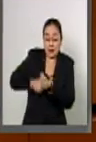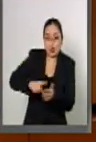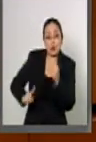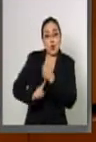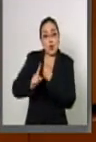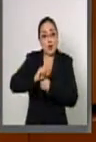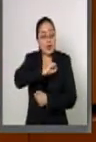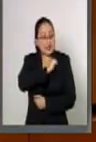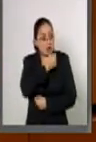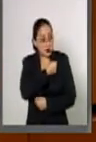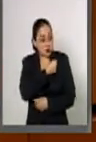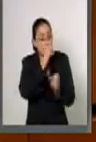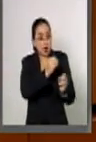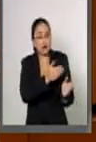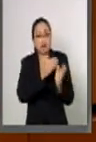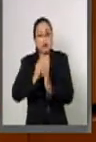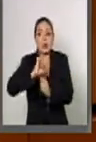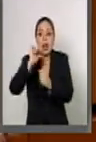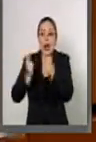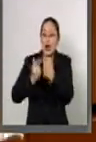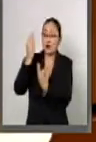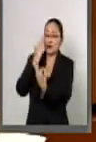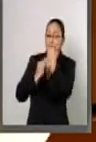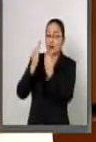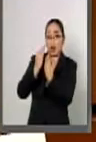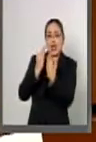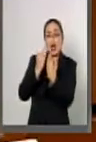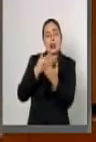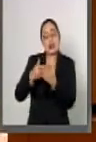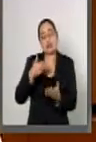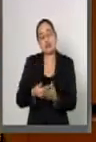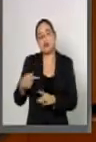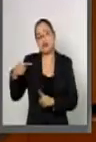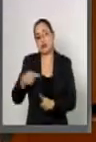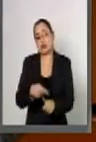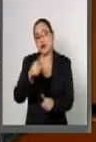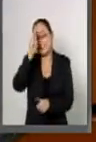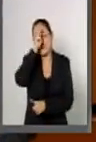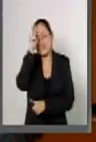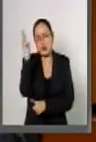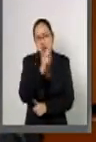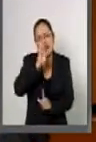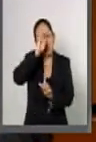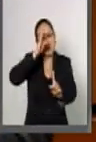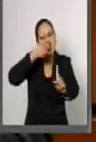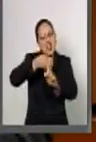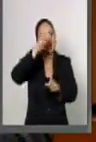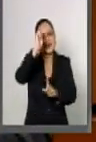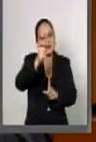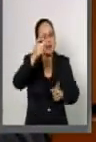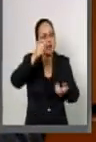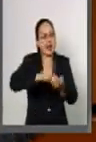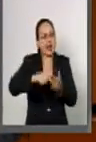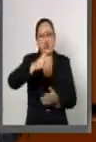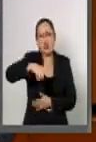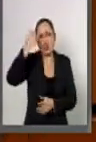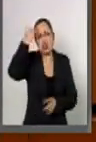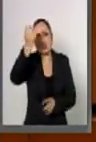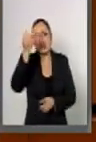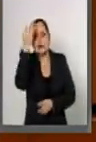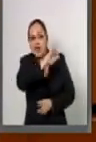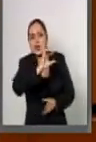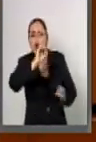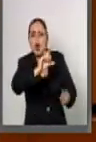y de tratamiento sino que hoy en día su mayor reto es el enfrentarse al estigma y a la